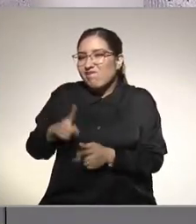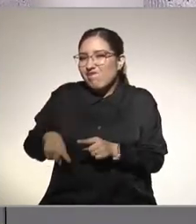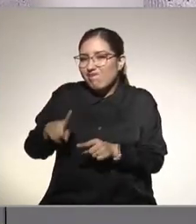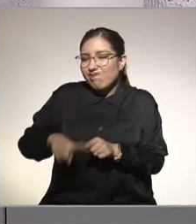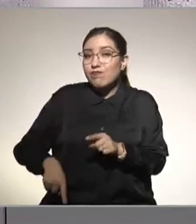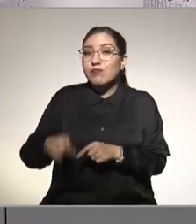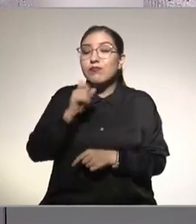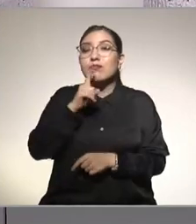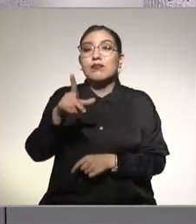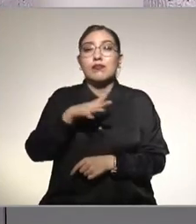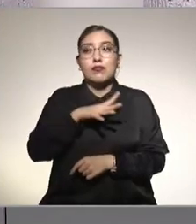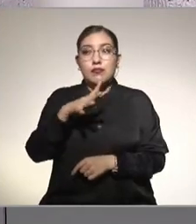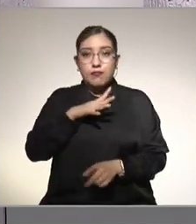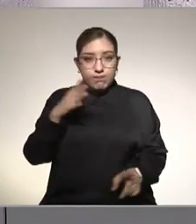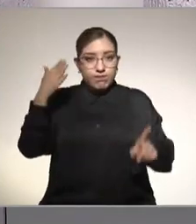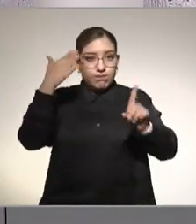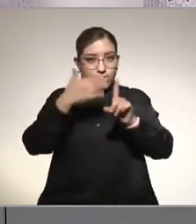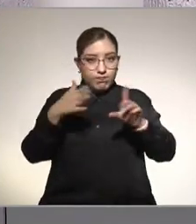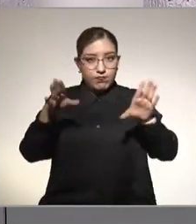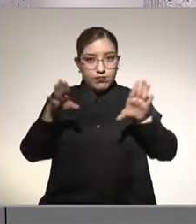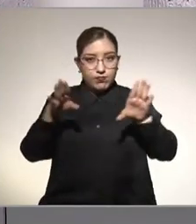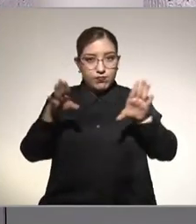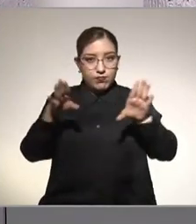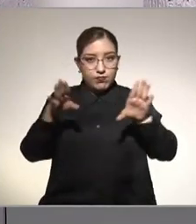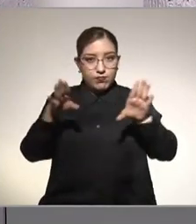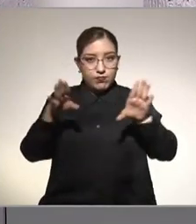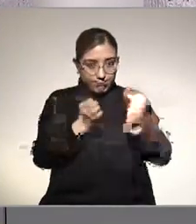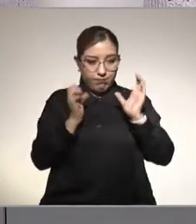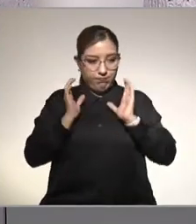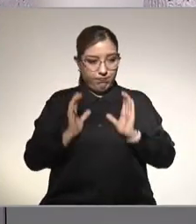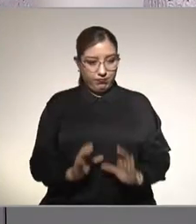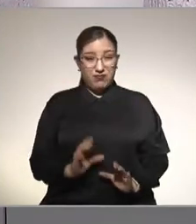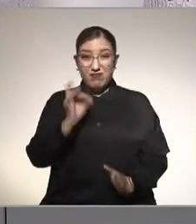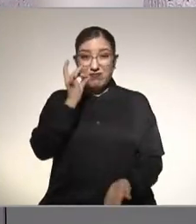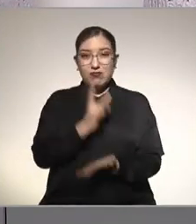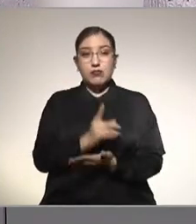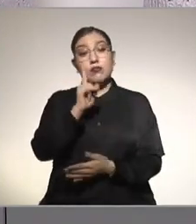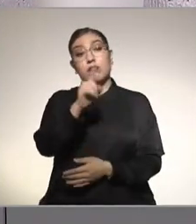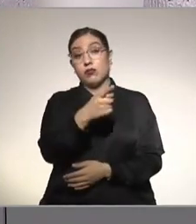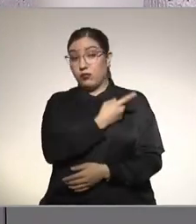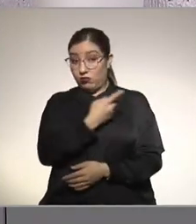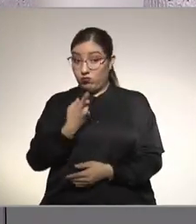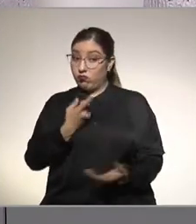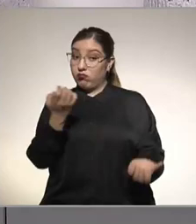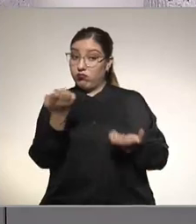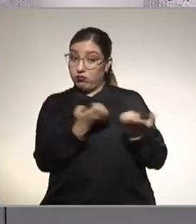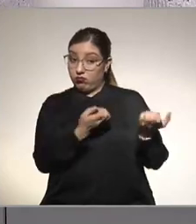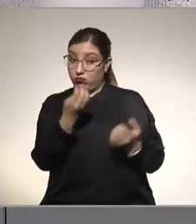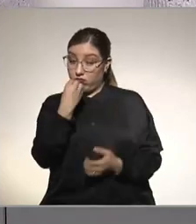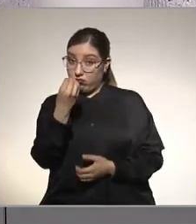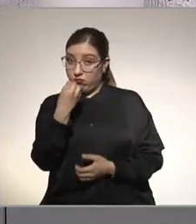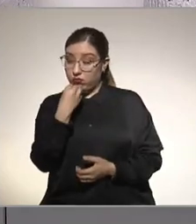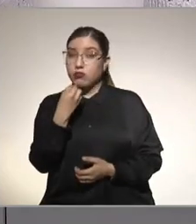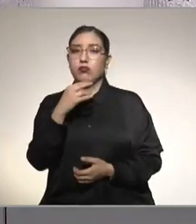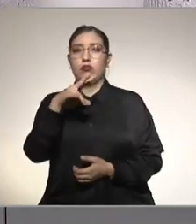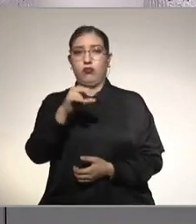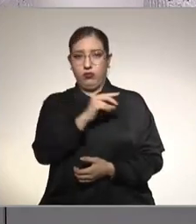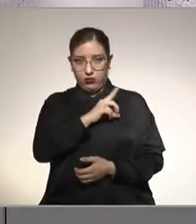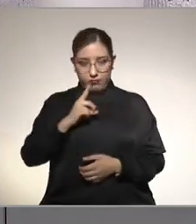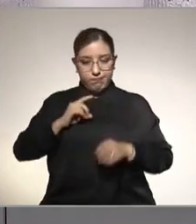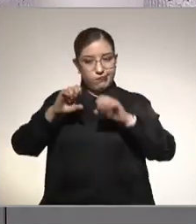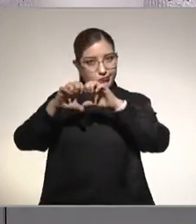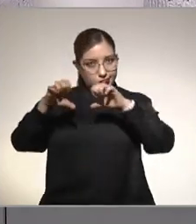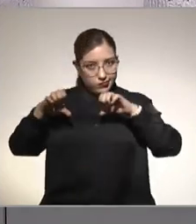específicas de actividad física no se trata de decir solo en la consulta hay que hacer ejercicio y hay que hacer dieta esto tiene que ser guiado por un equipo